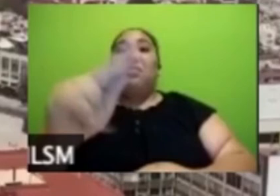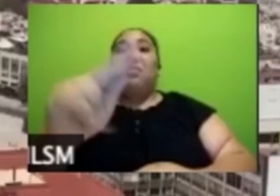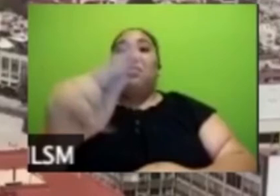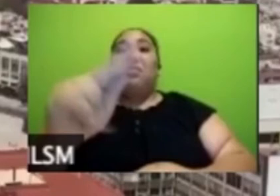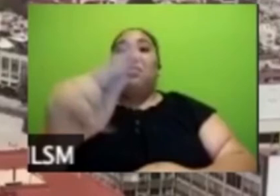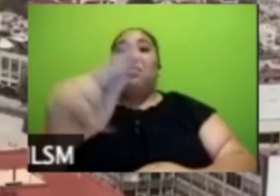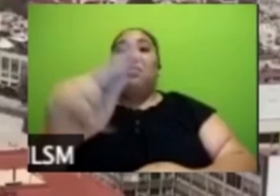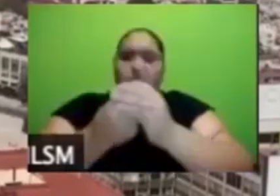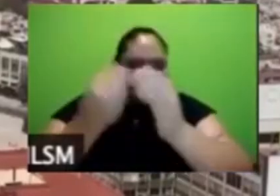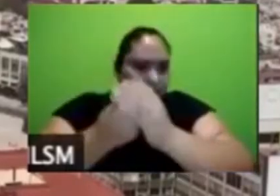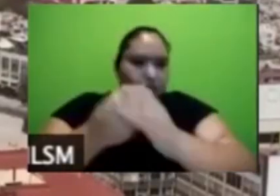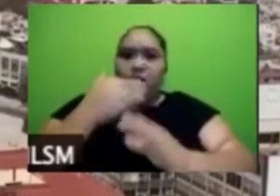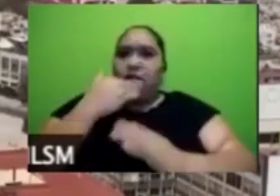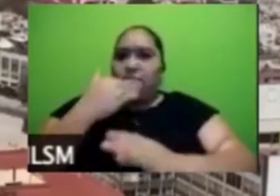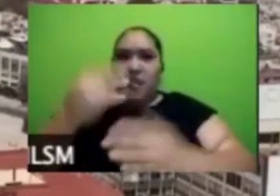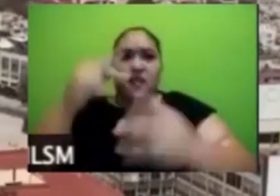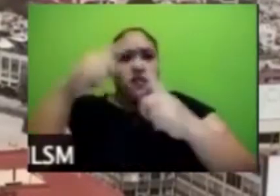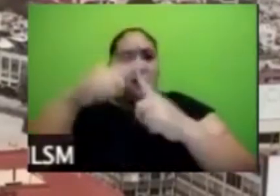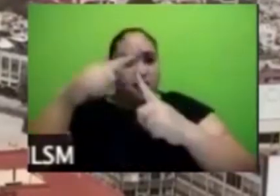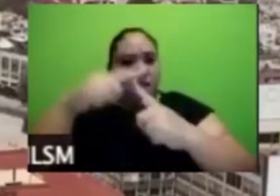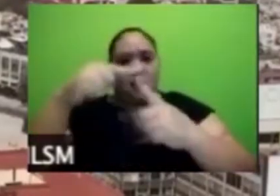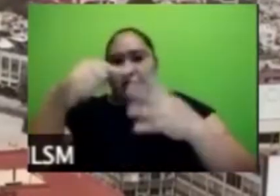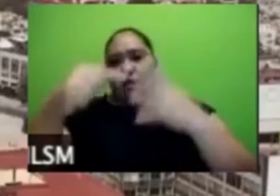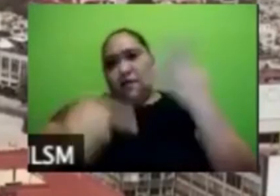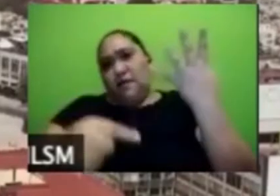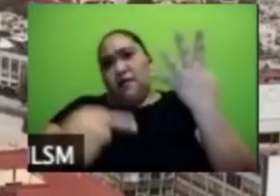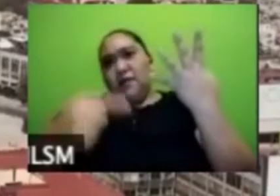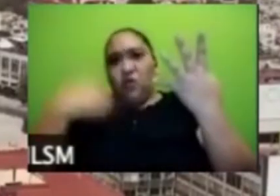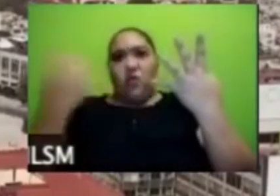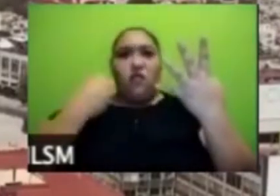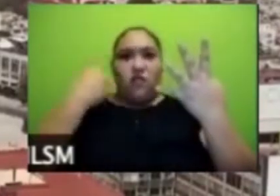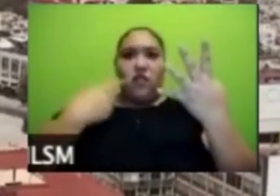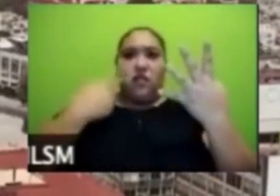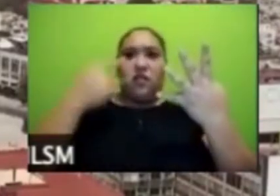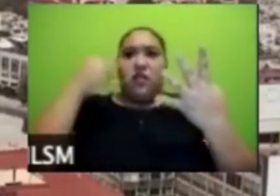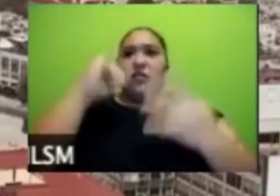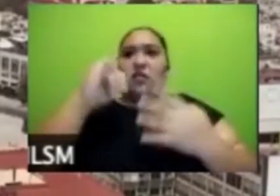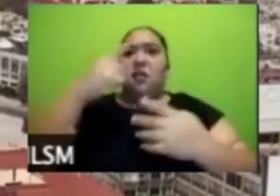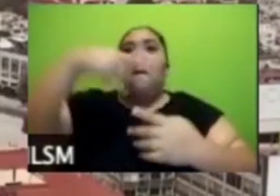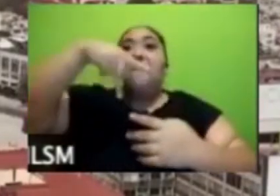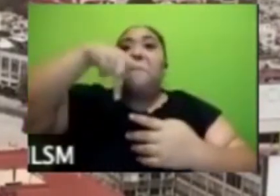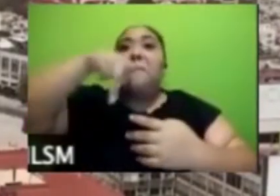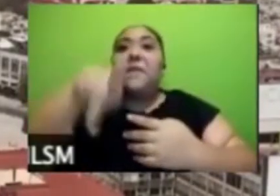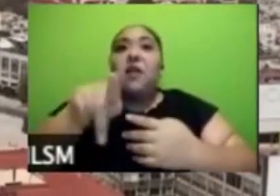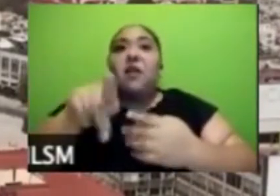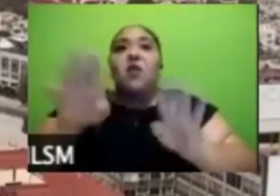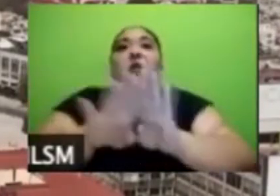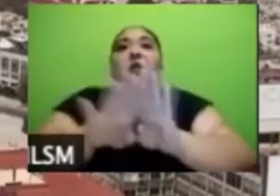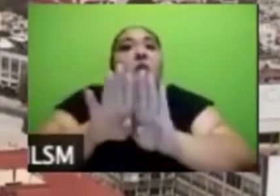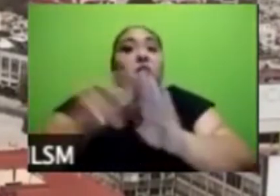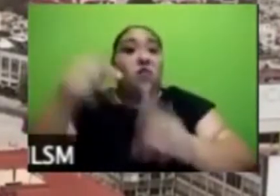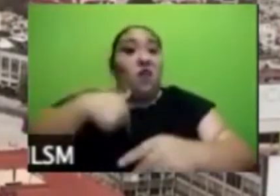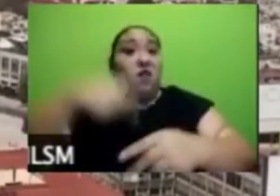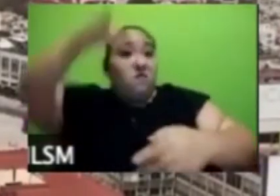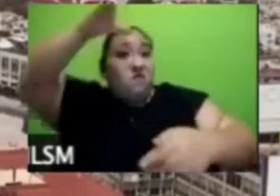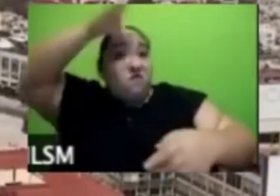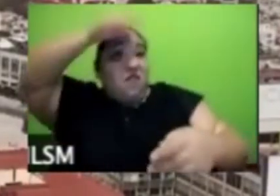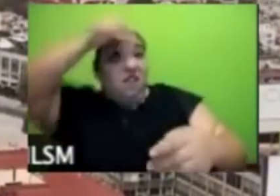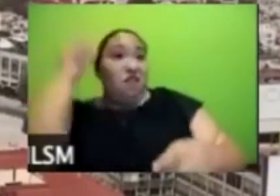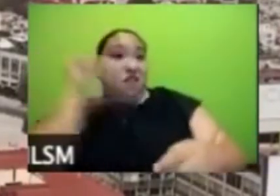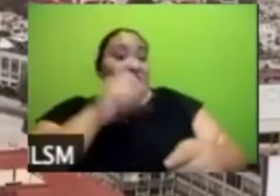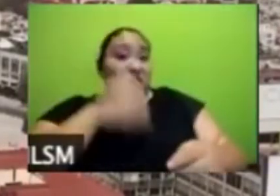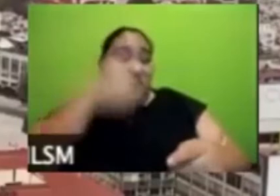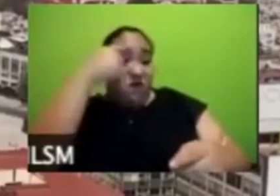pero también reportan pero no he aprendido lo mismo que hubiera aprendido en el ciclo normal no estaba preparada la